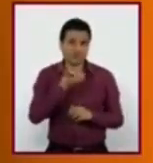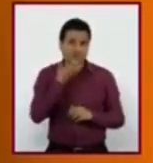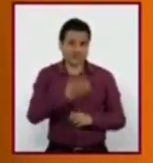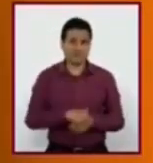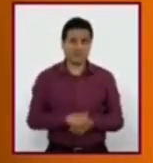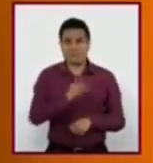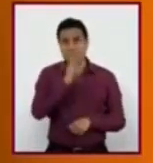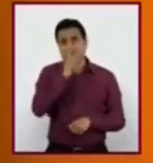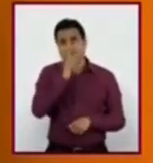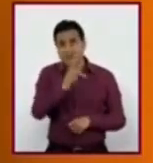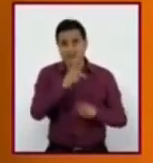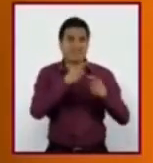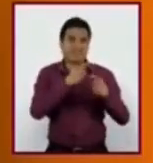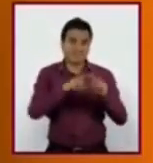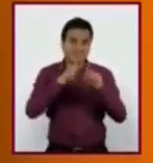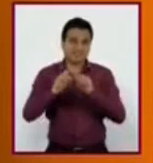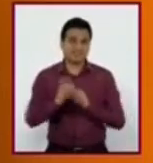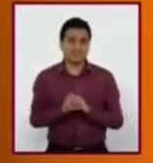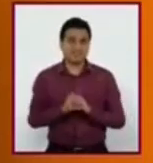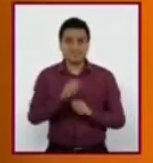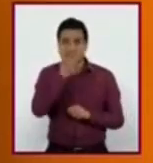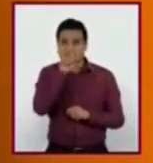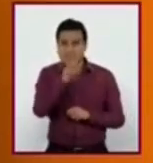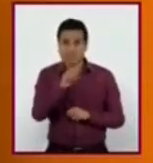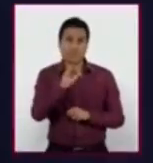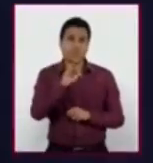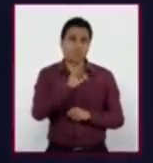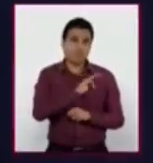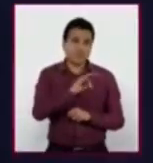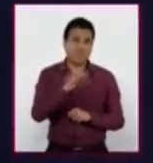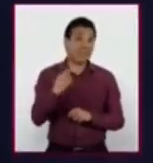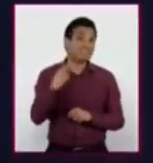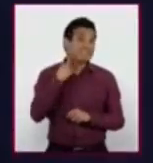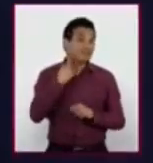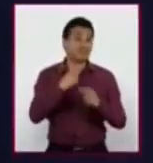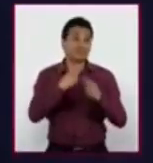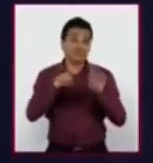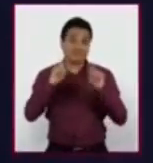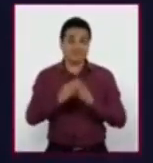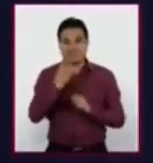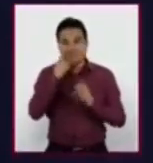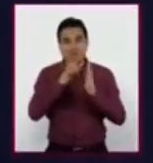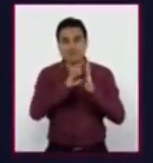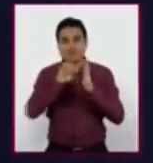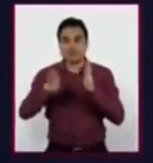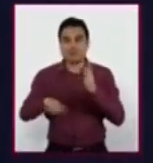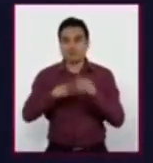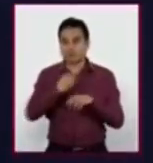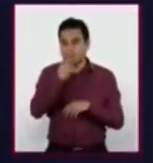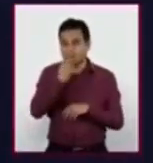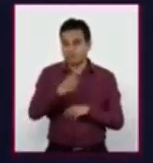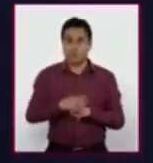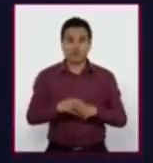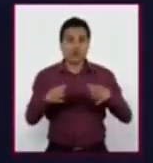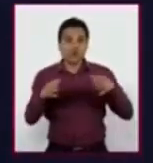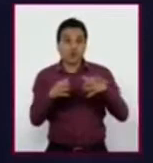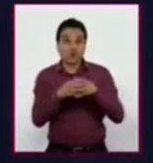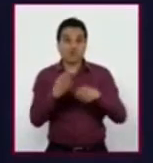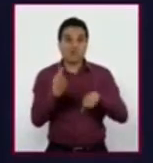palabras. Incluso pueden hacerlo con diversas entonaciones. Como cuando yo digo el grupo de los punks.